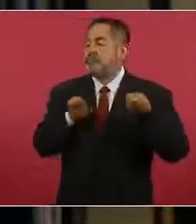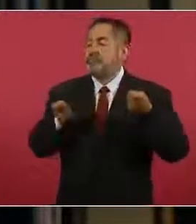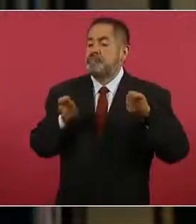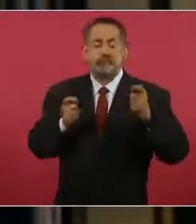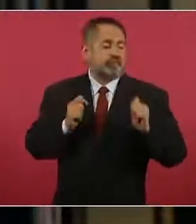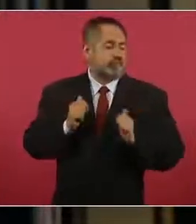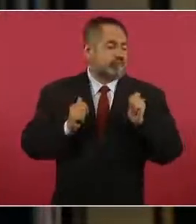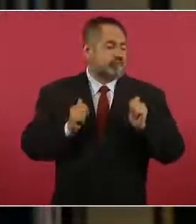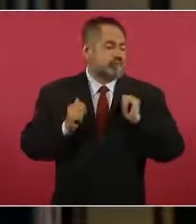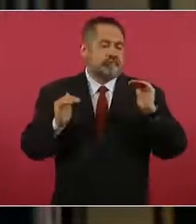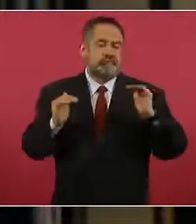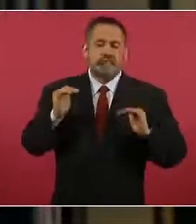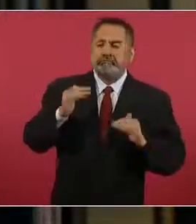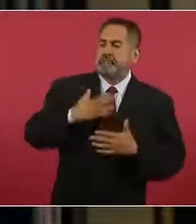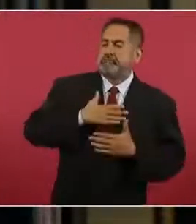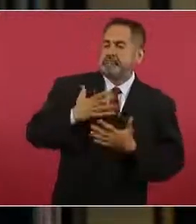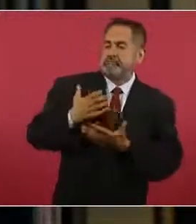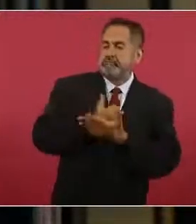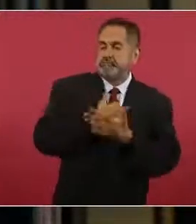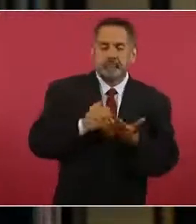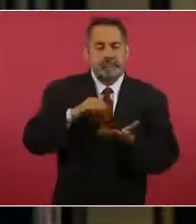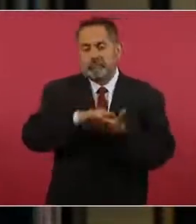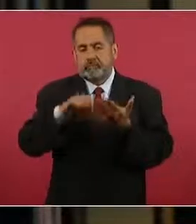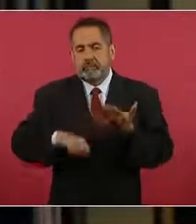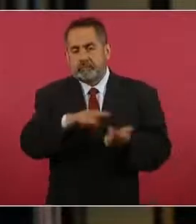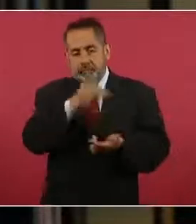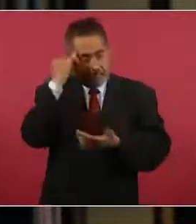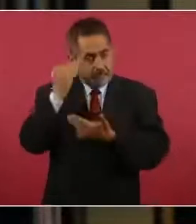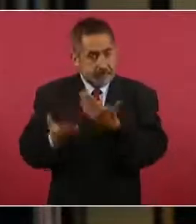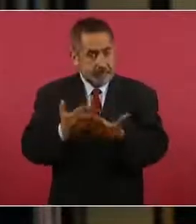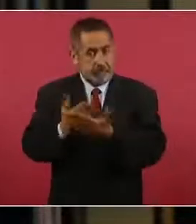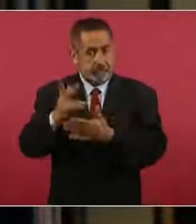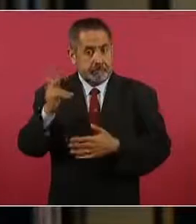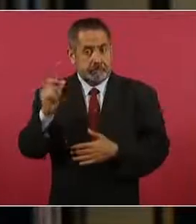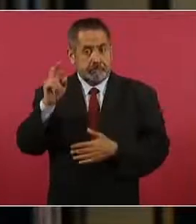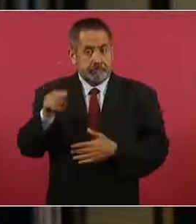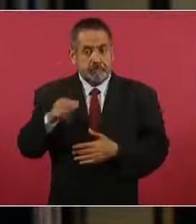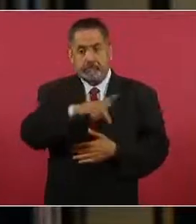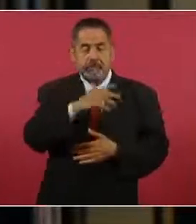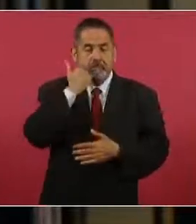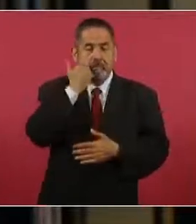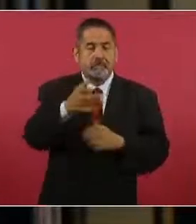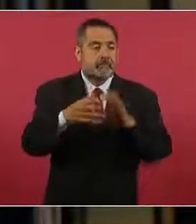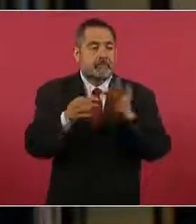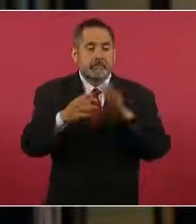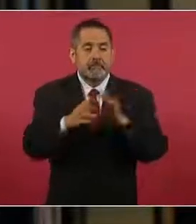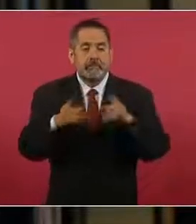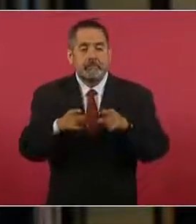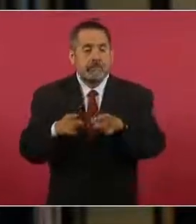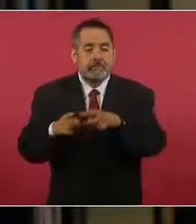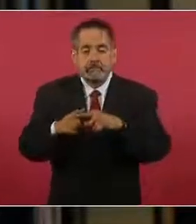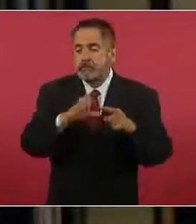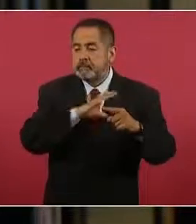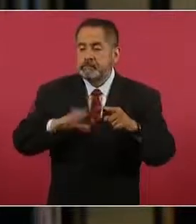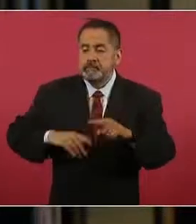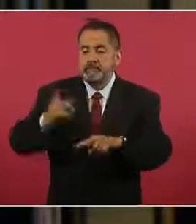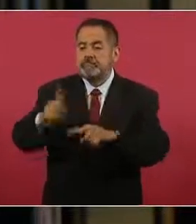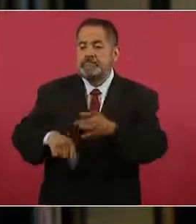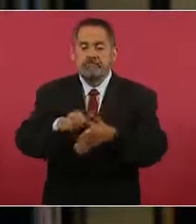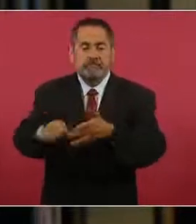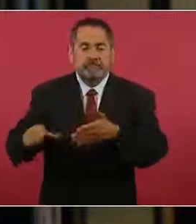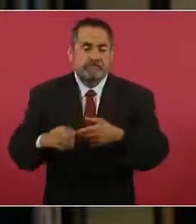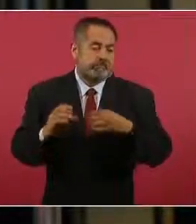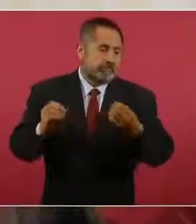acuerdo a sus intereses. Por ejemplo, la propuesta del PAN que busca regular la declinación de las candidaturas o, por ejemplo,